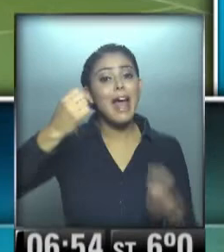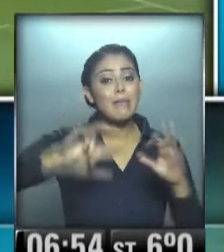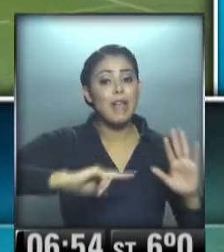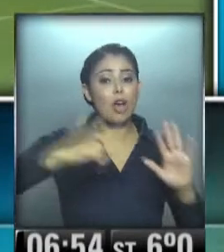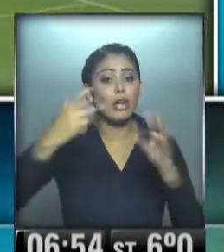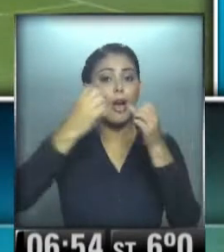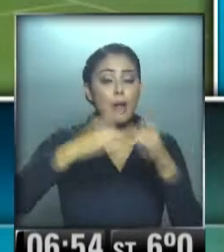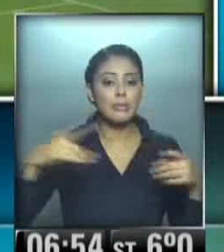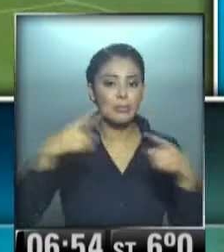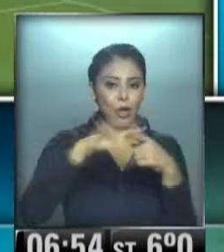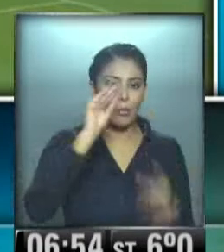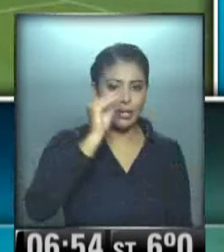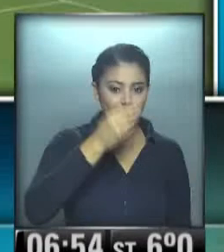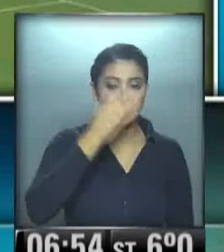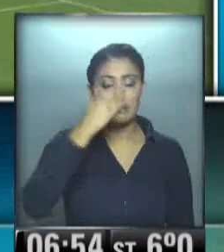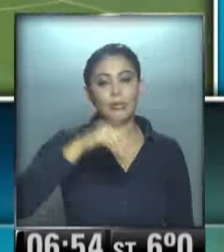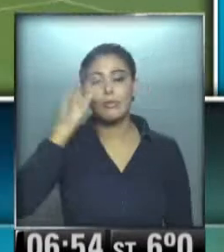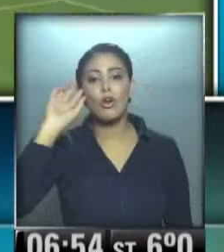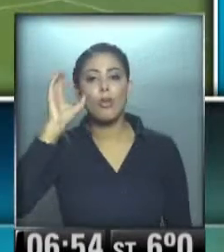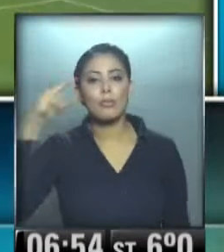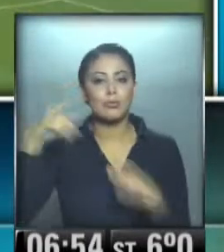Brasil, Chile, Colombia y Uruguay.